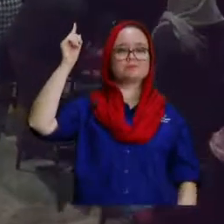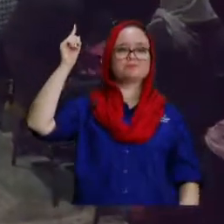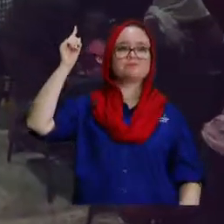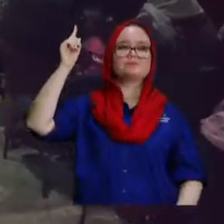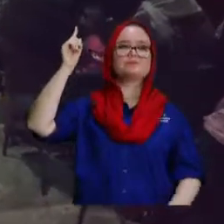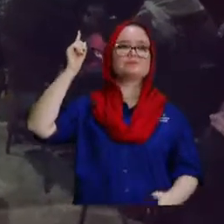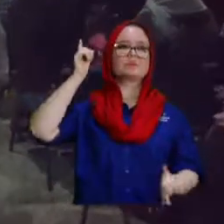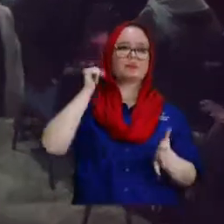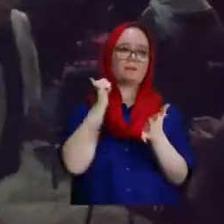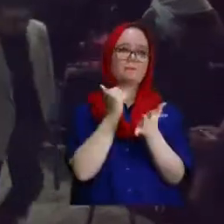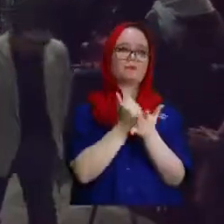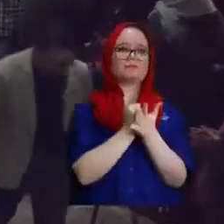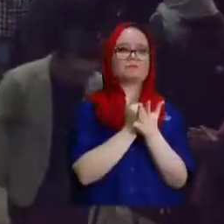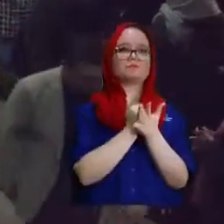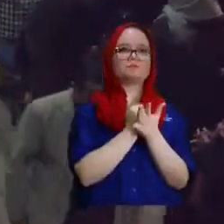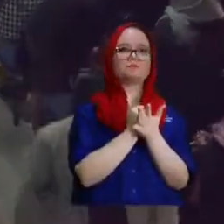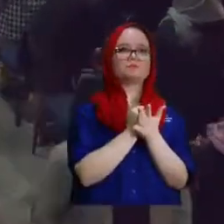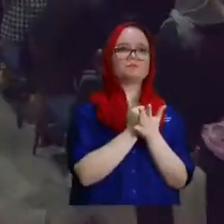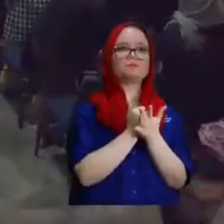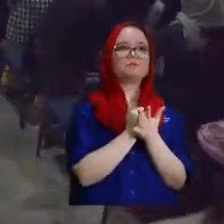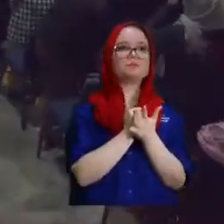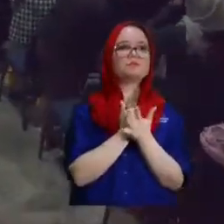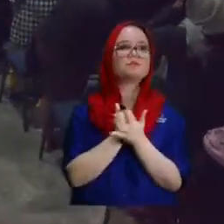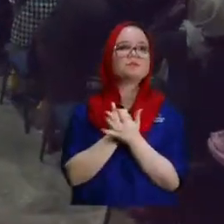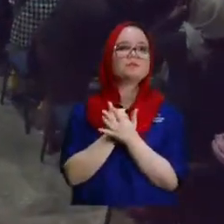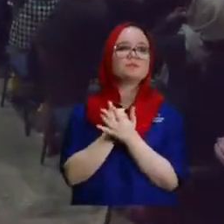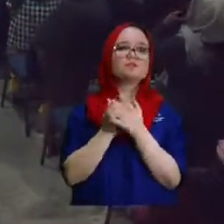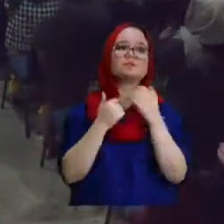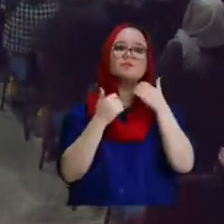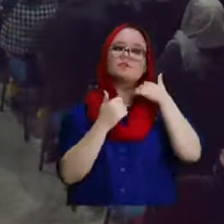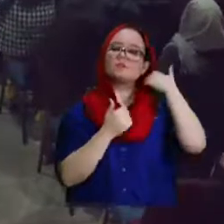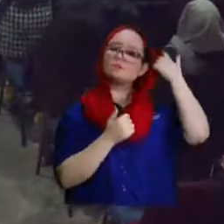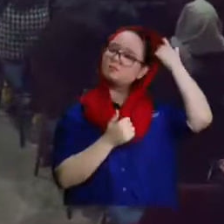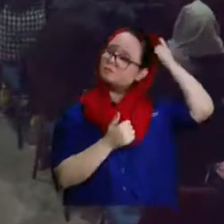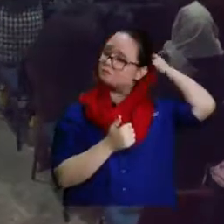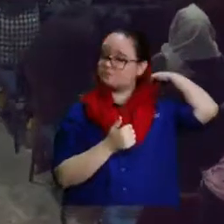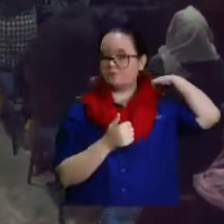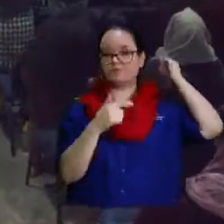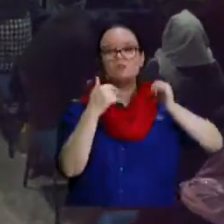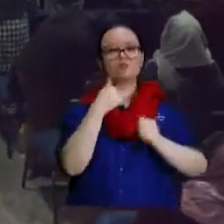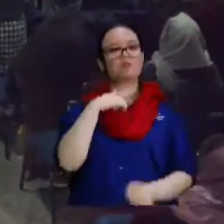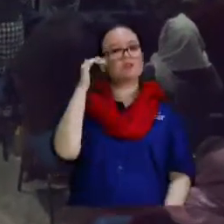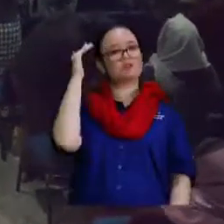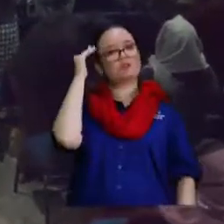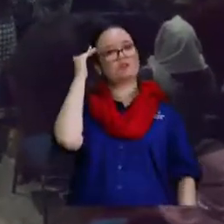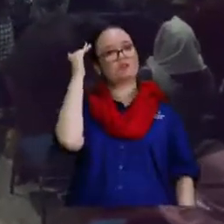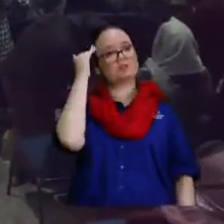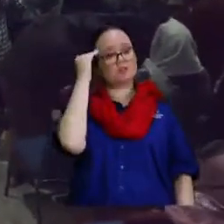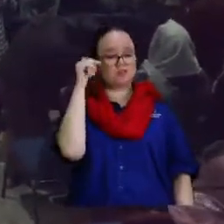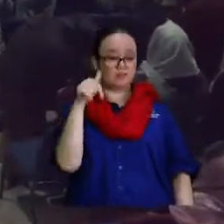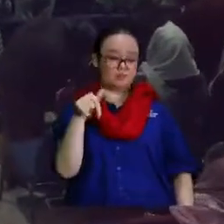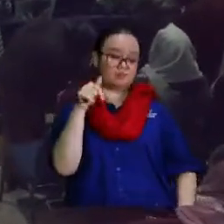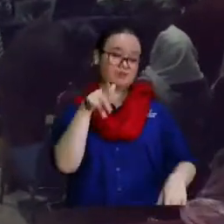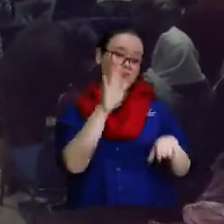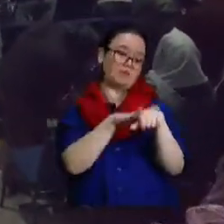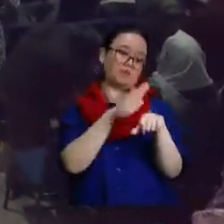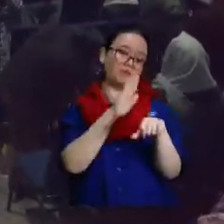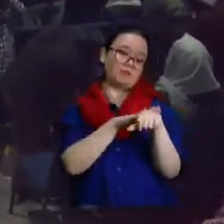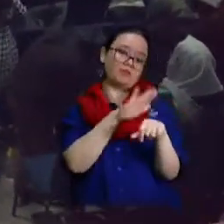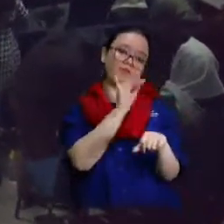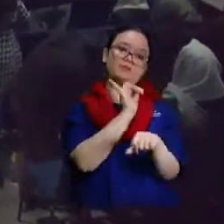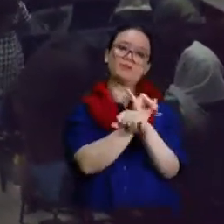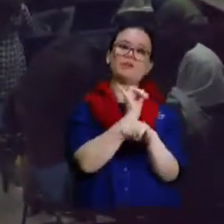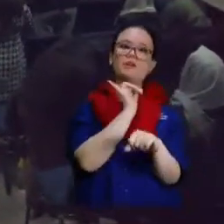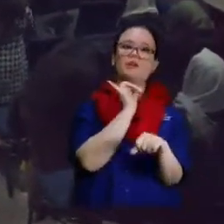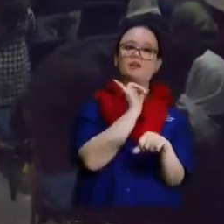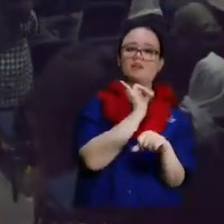mensaje no es de ninguna manera evangelístico porque es una advertencia a la iglesia es una enseñanza